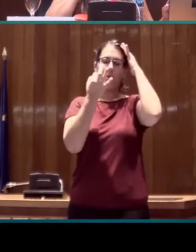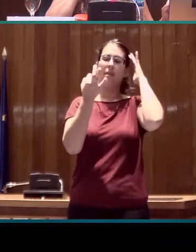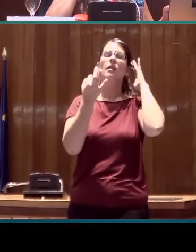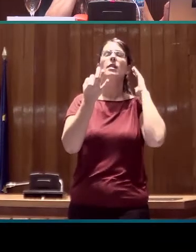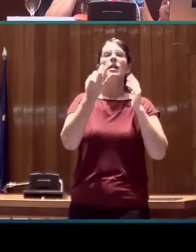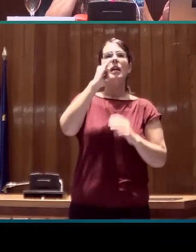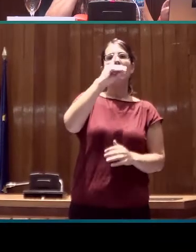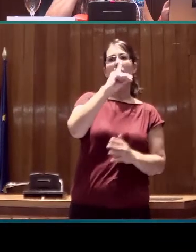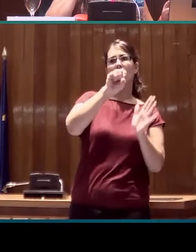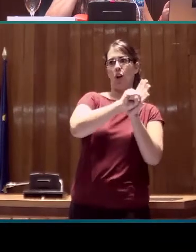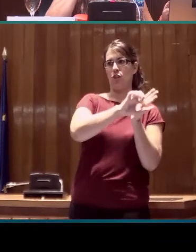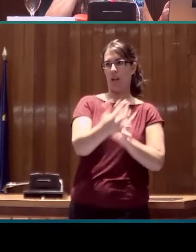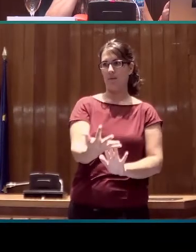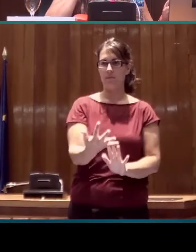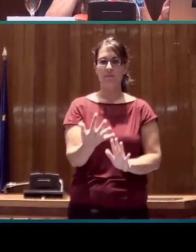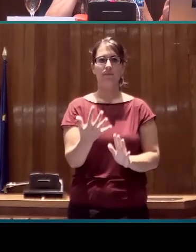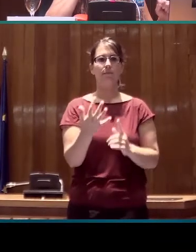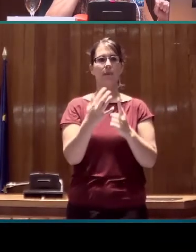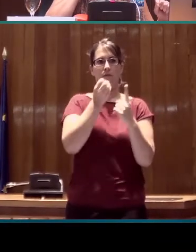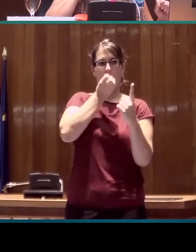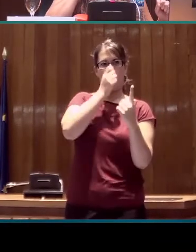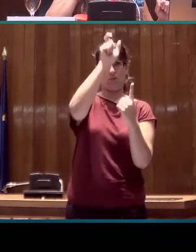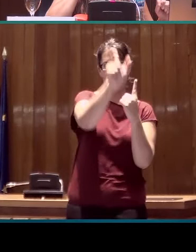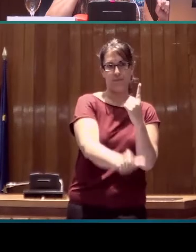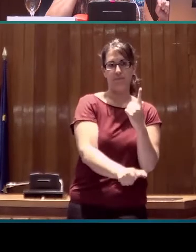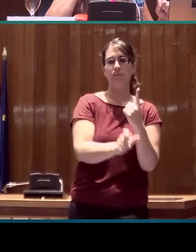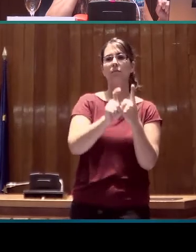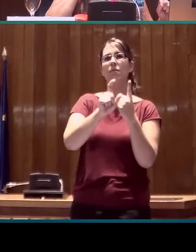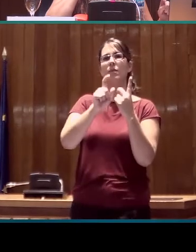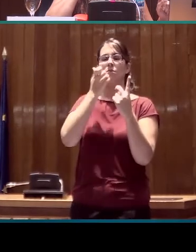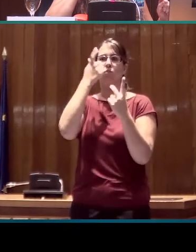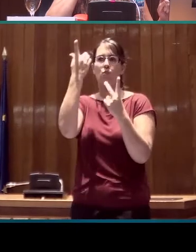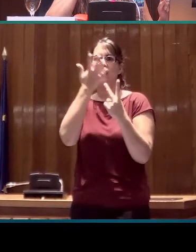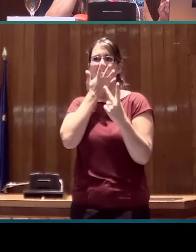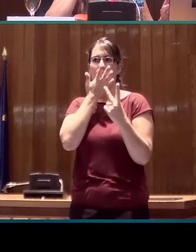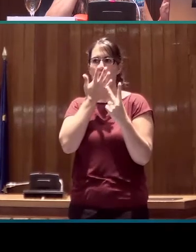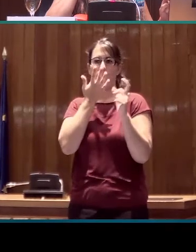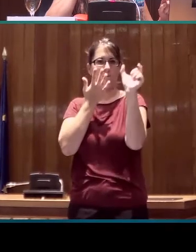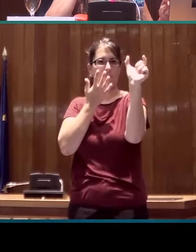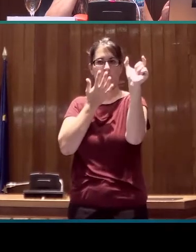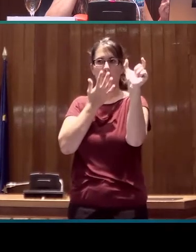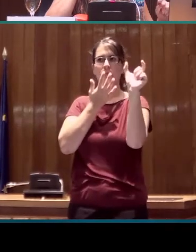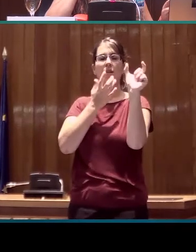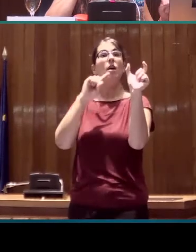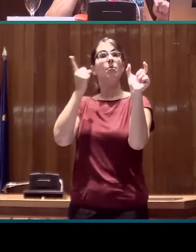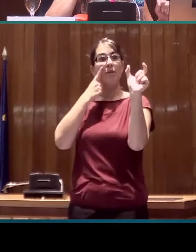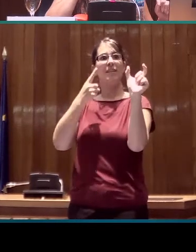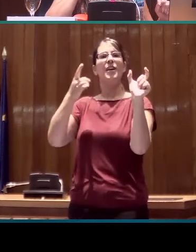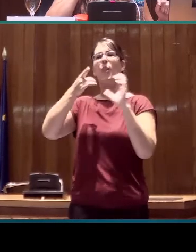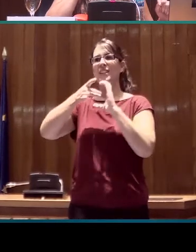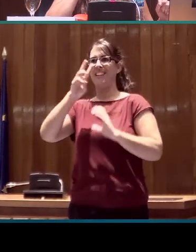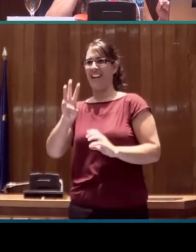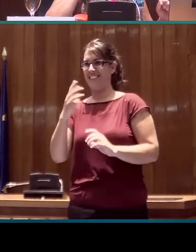de este signo en concreto, lo hemos identificado en el DILSE 3, por lo tanto,